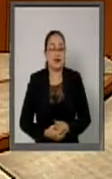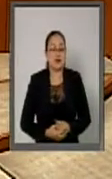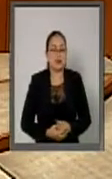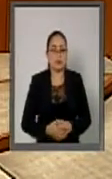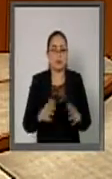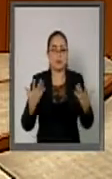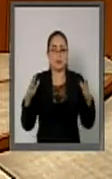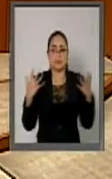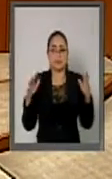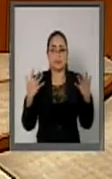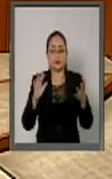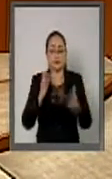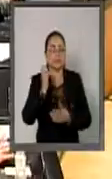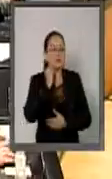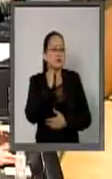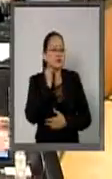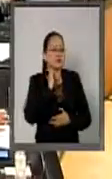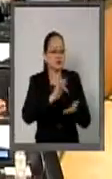Muchas gracias, senadora.